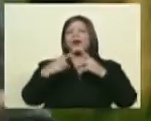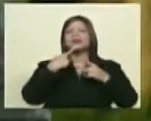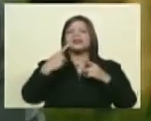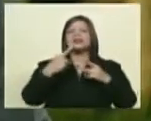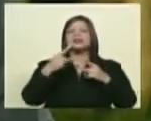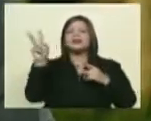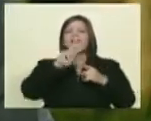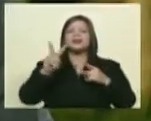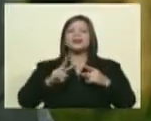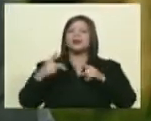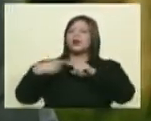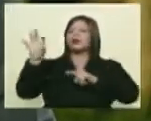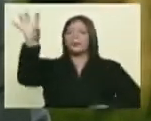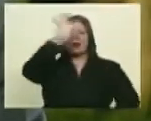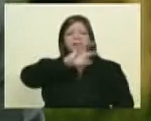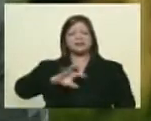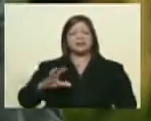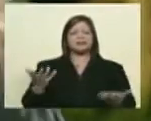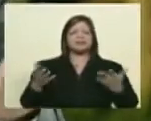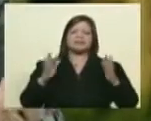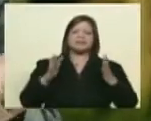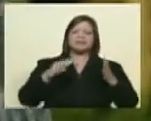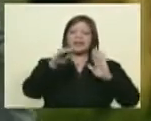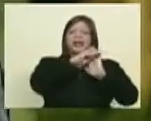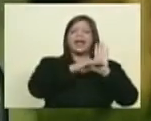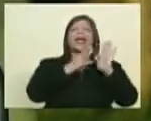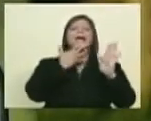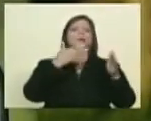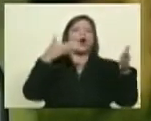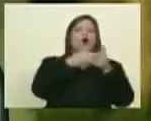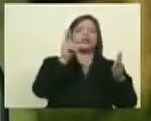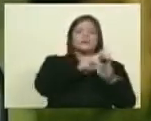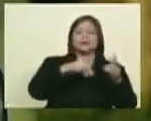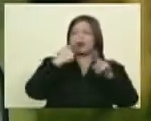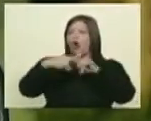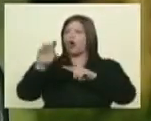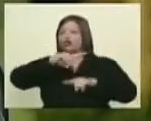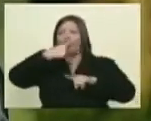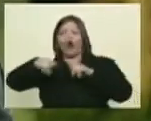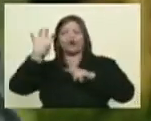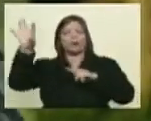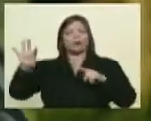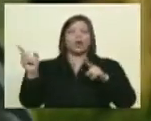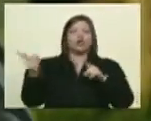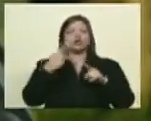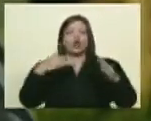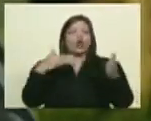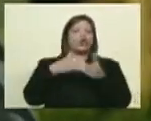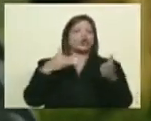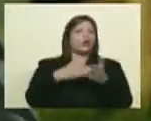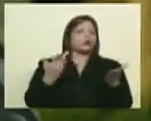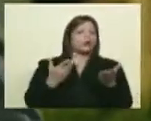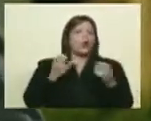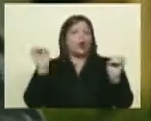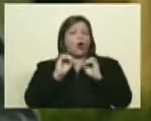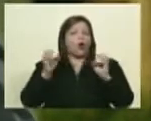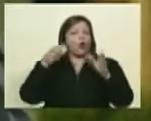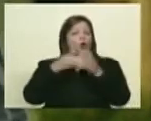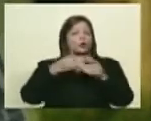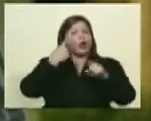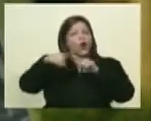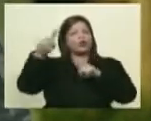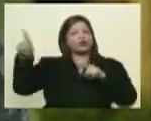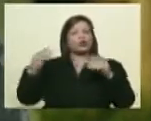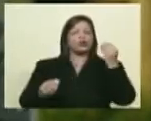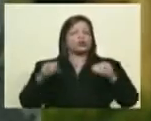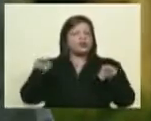Venezuela que no digan de otros países? ¿Qué reglas aplican para otros países que no aplican a Venezuela? ¿O solamente es a Venezuela? ¿No se aplica también con otros países con